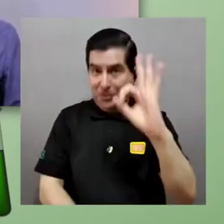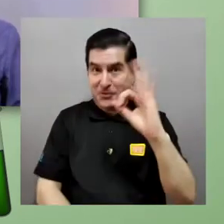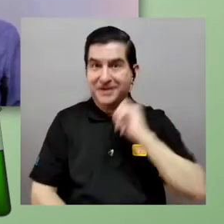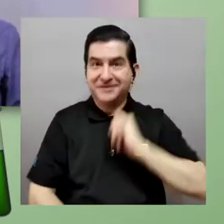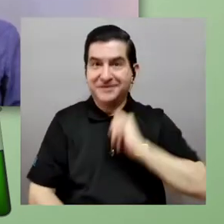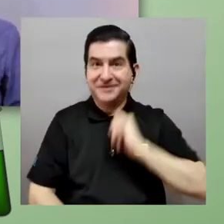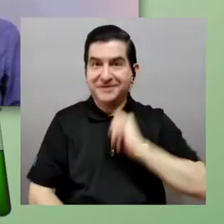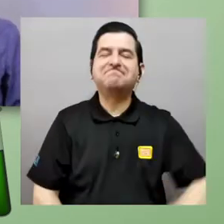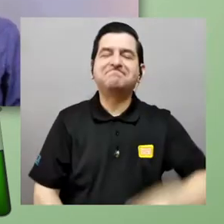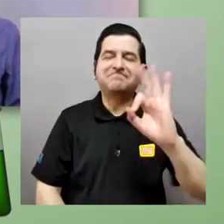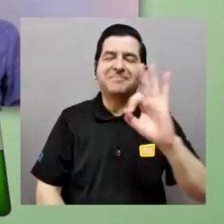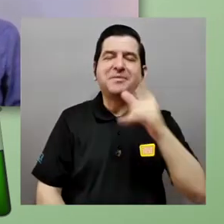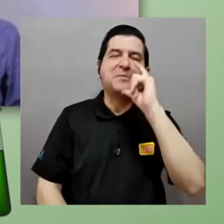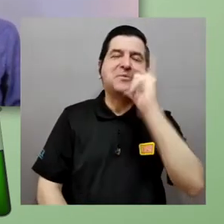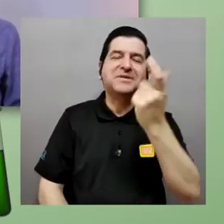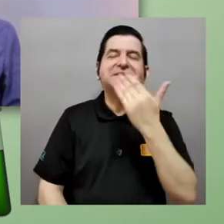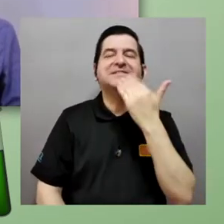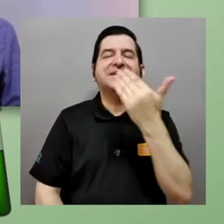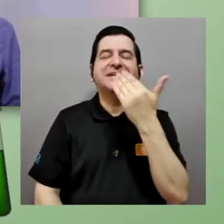todo bien